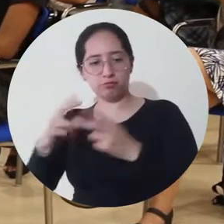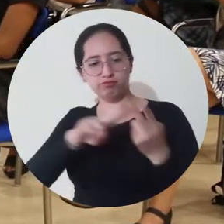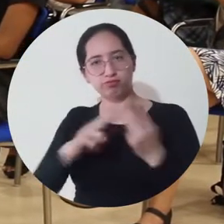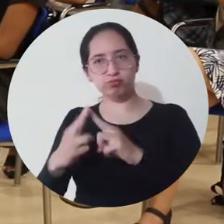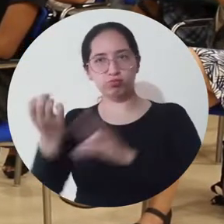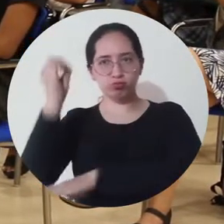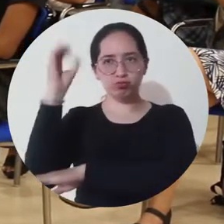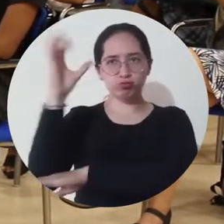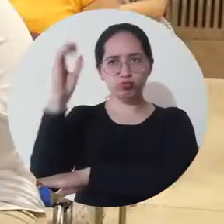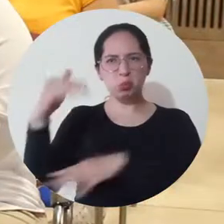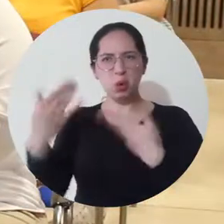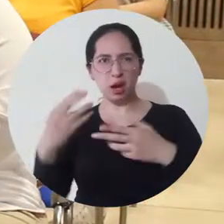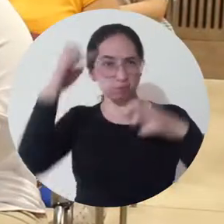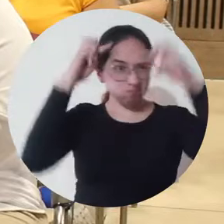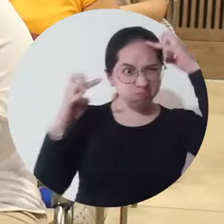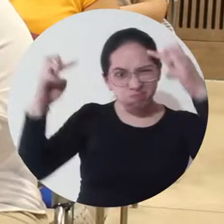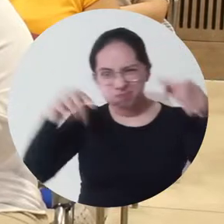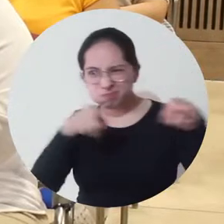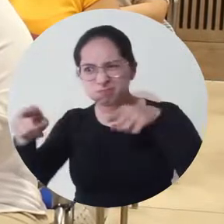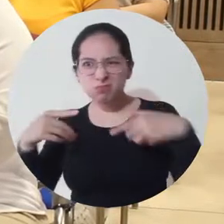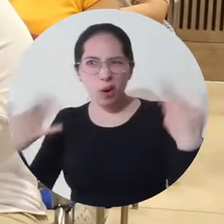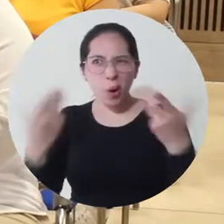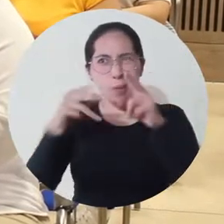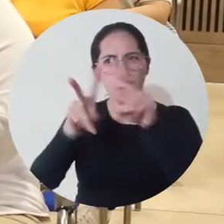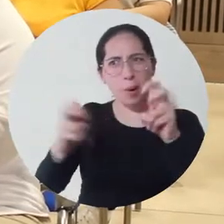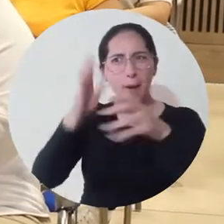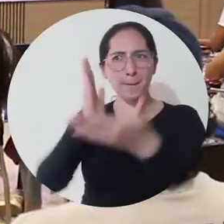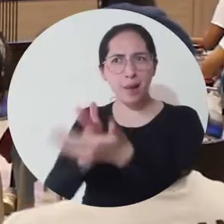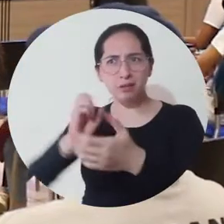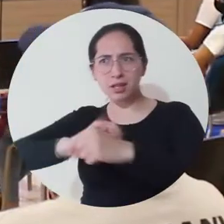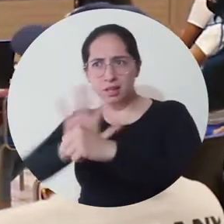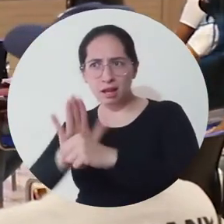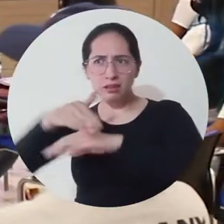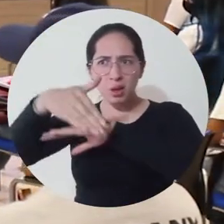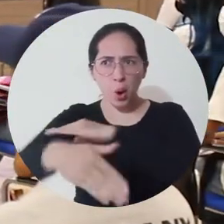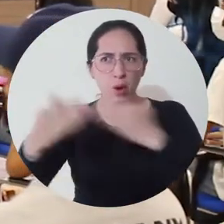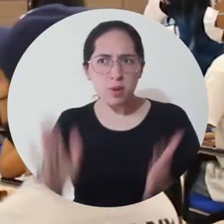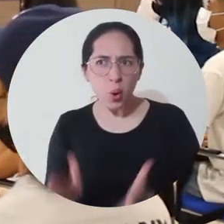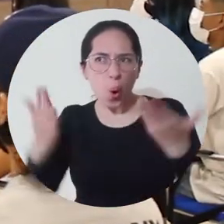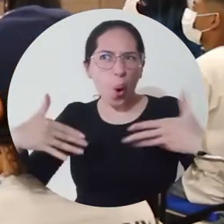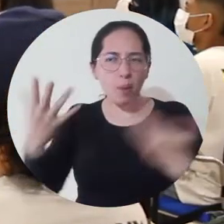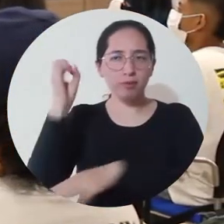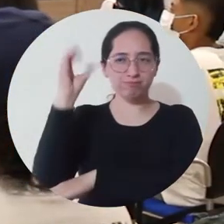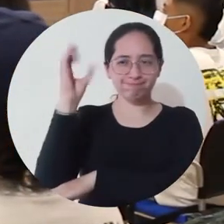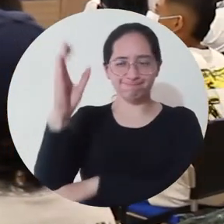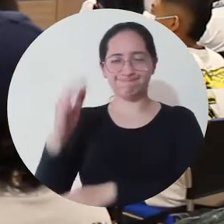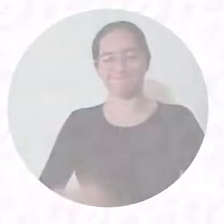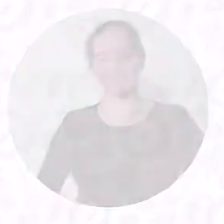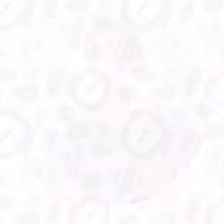Económicas, desarrolló un seminario donde expertos dialogaron sobre esta actividad en la pospandemia.